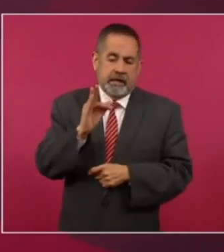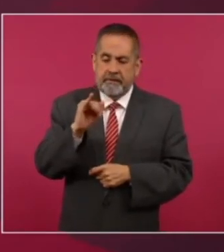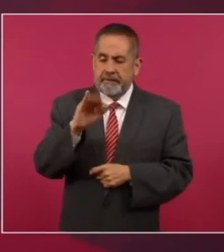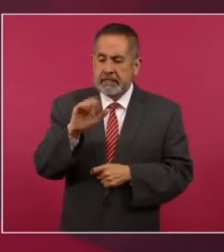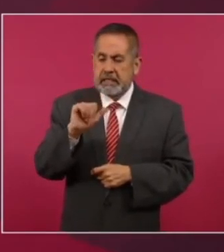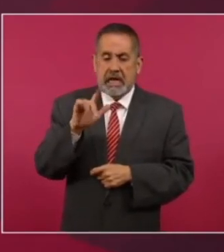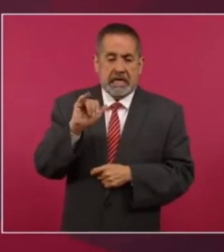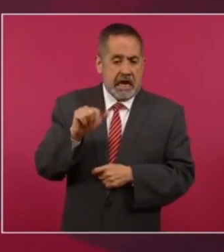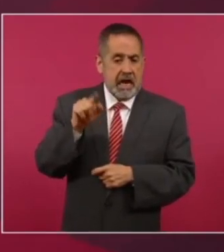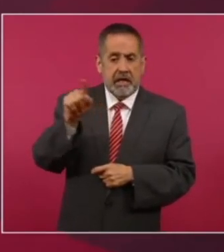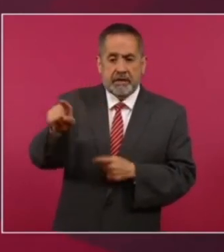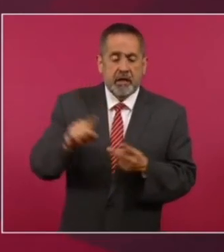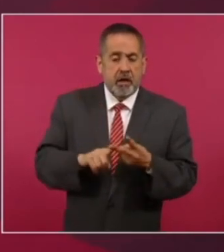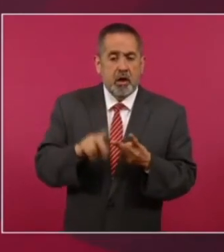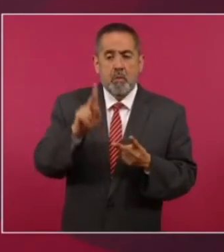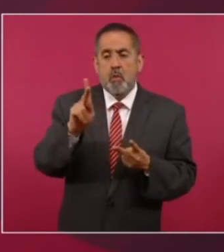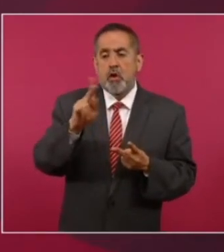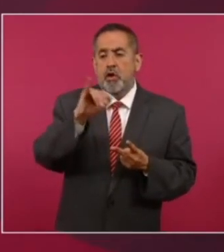Poder Judicial